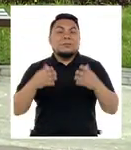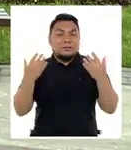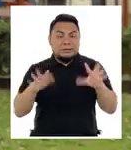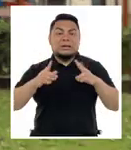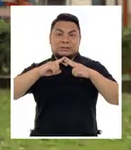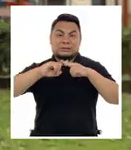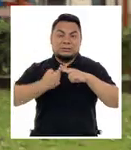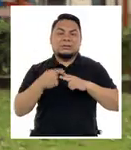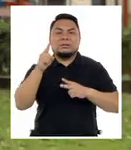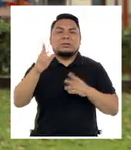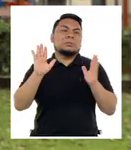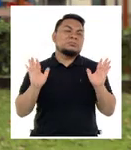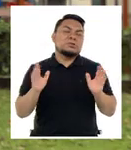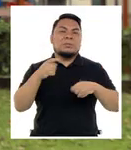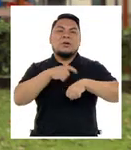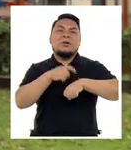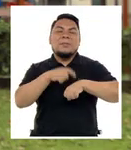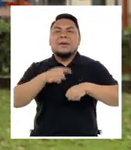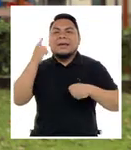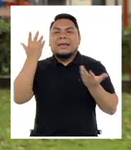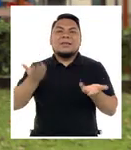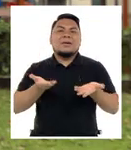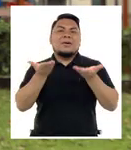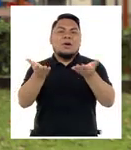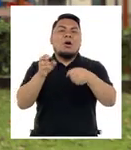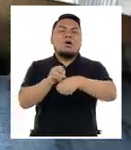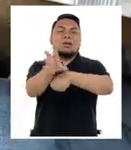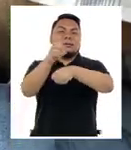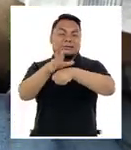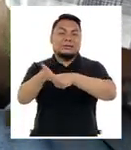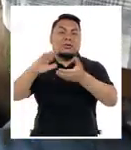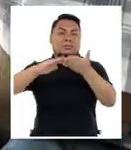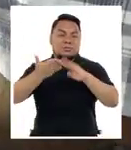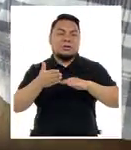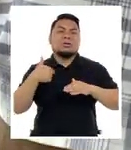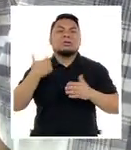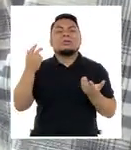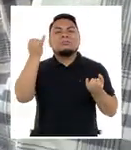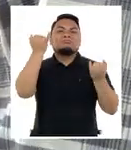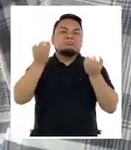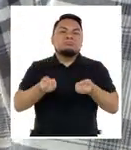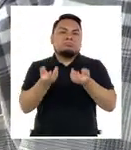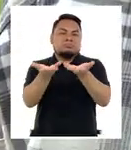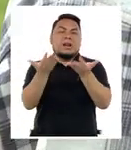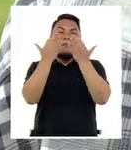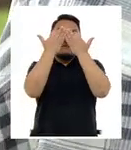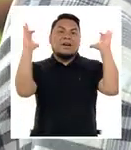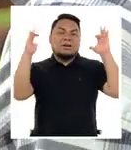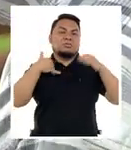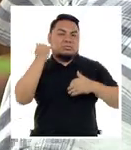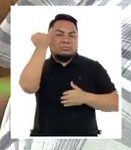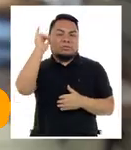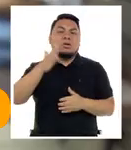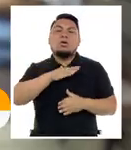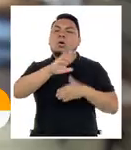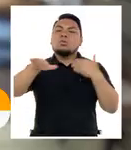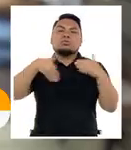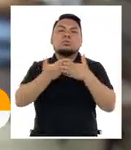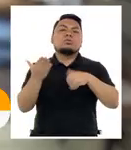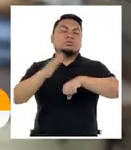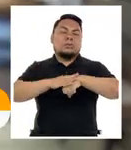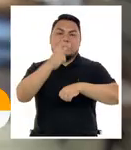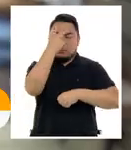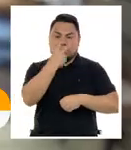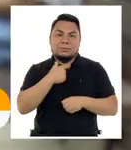He iniciado una aventura de orientación a la comunidad. Yo la llamo aventura, en realidad es una fanpage que se llama